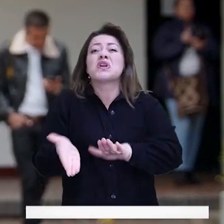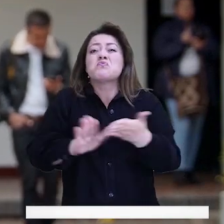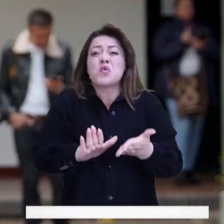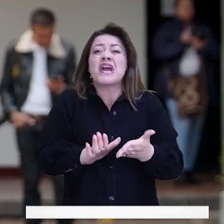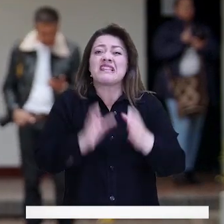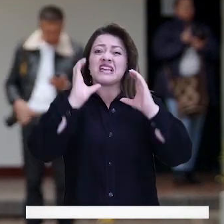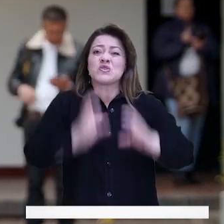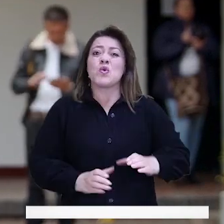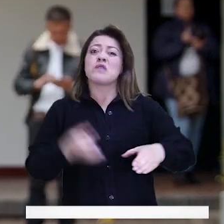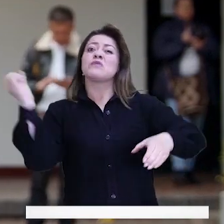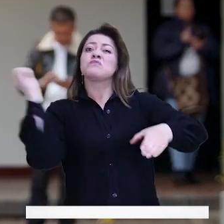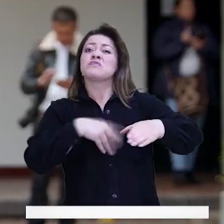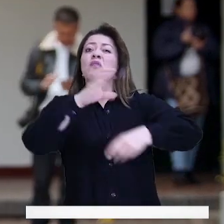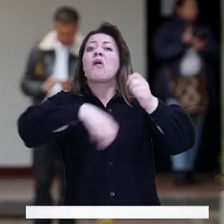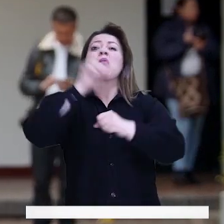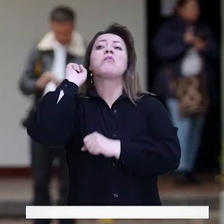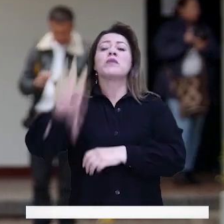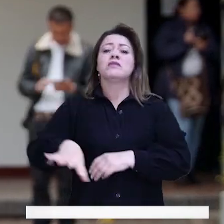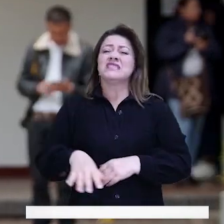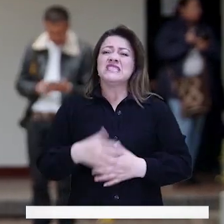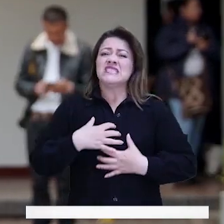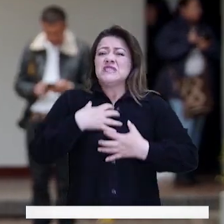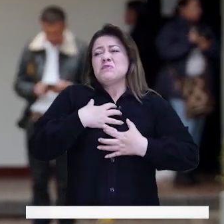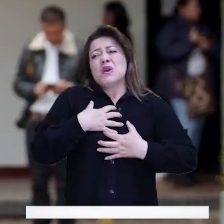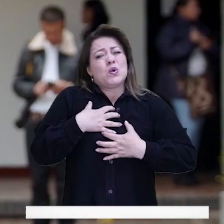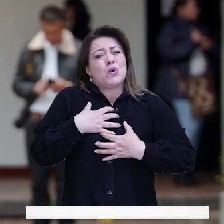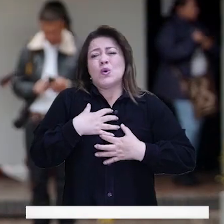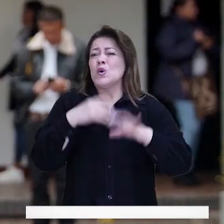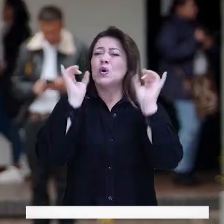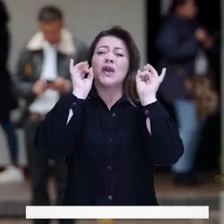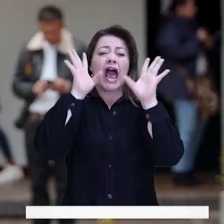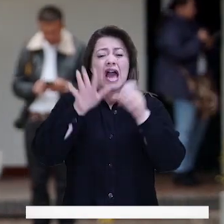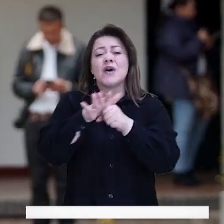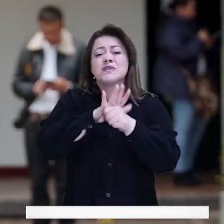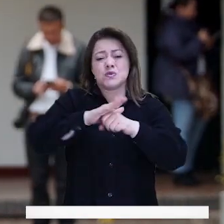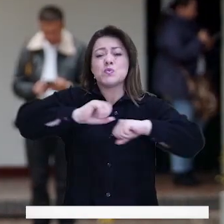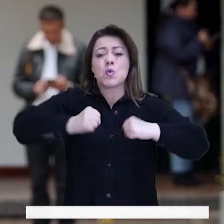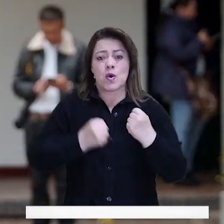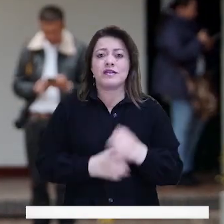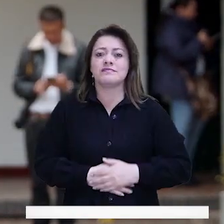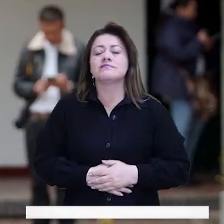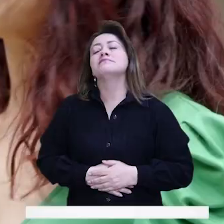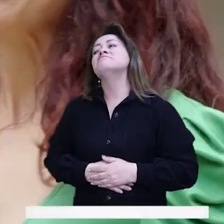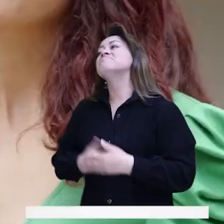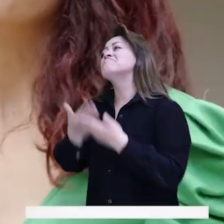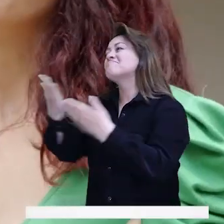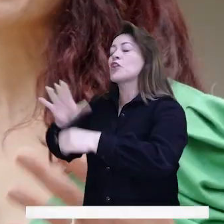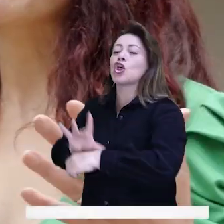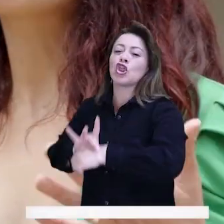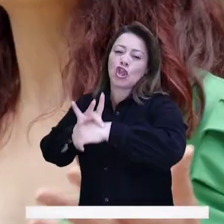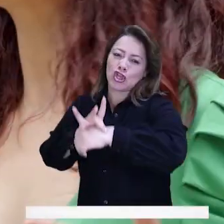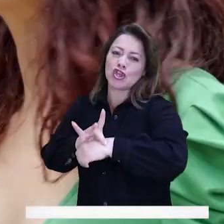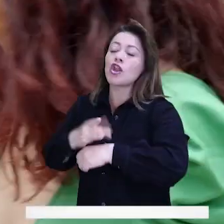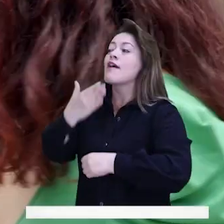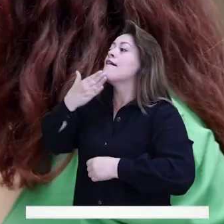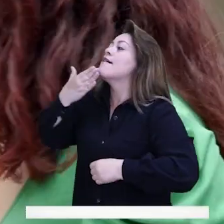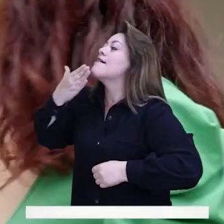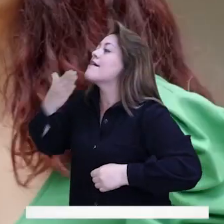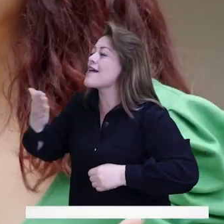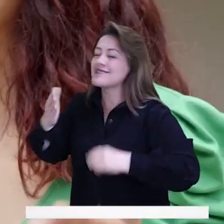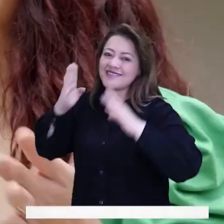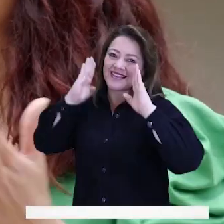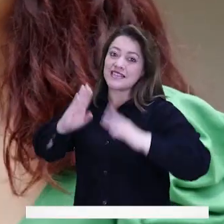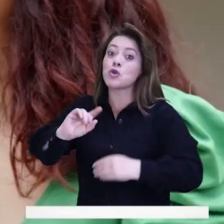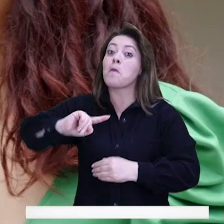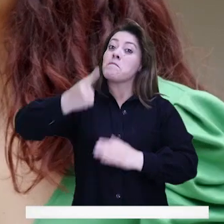cuerpos en bolsas, desmembrados, que obviamente causan terror en los bogotanos. Por supuesto. Doctor Samir, muchísimas